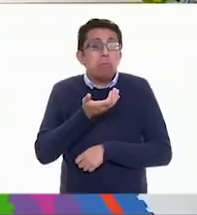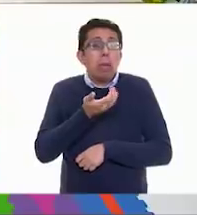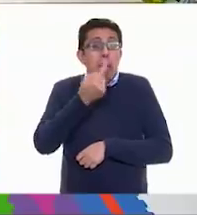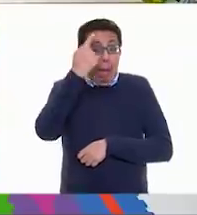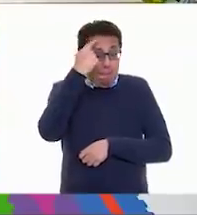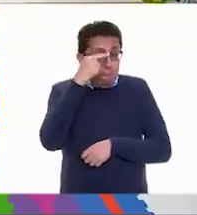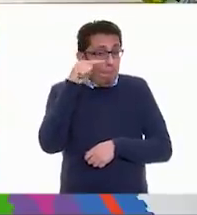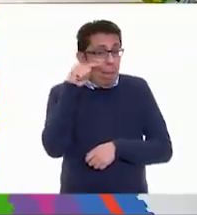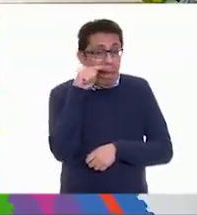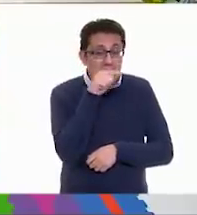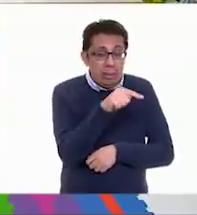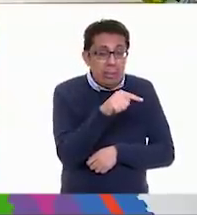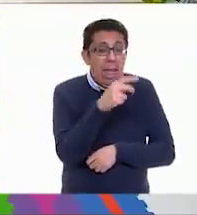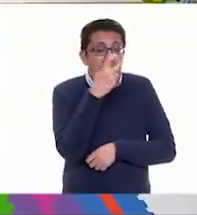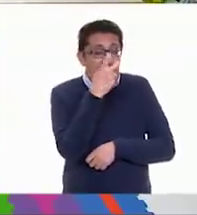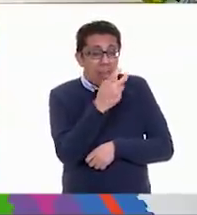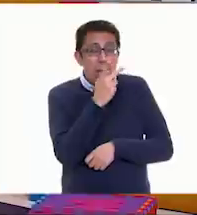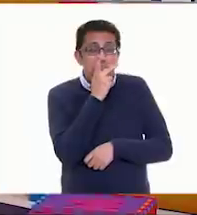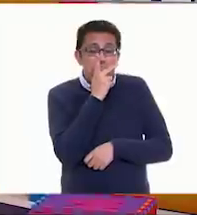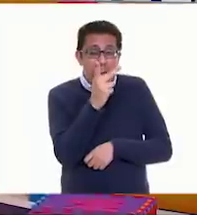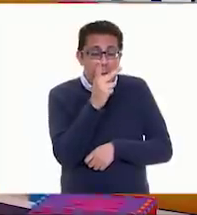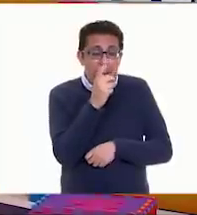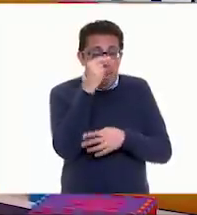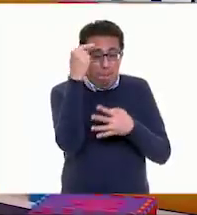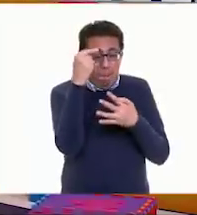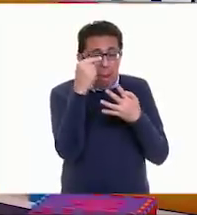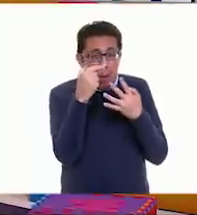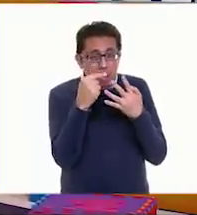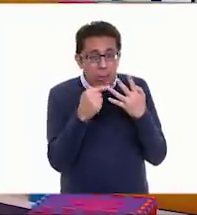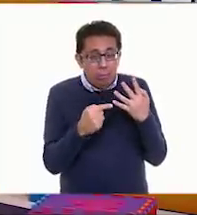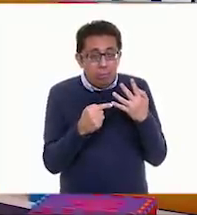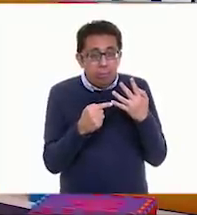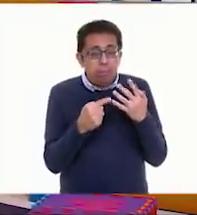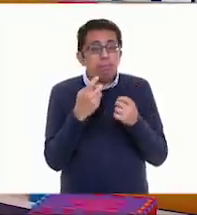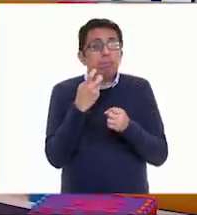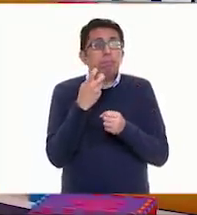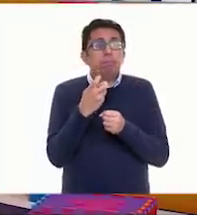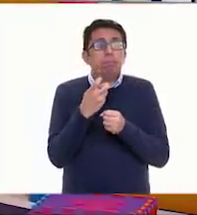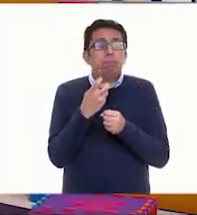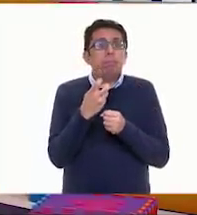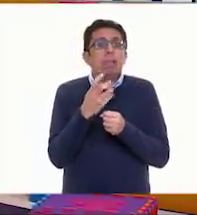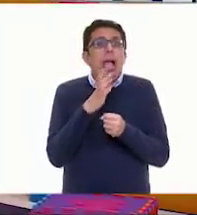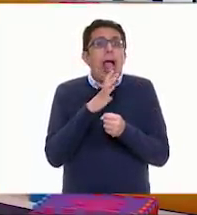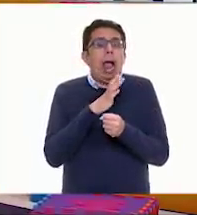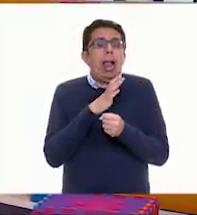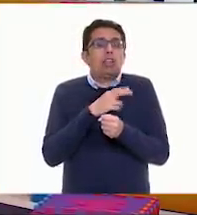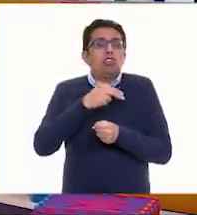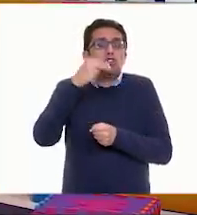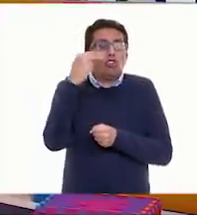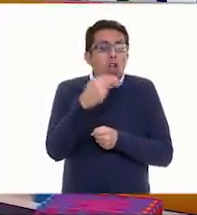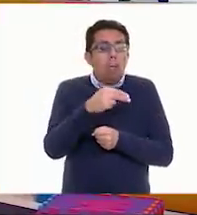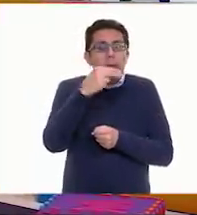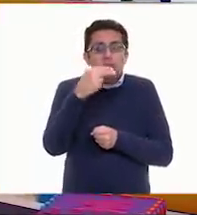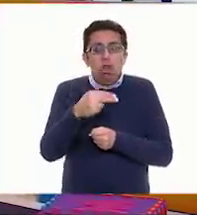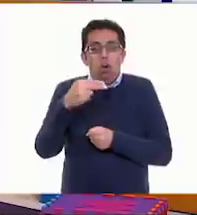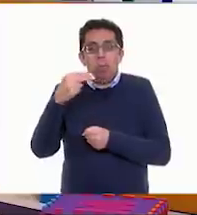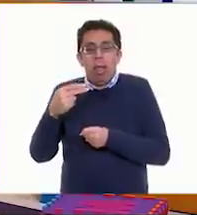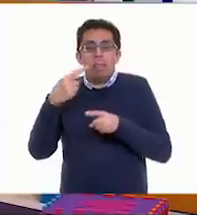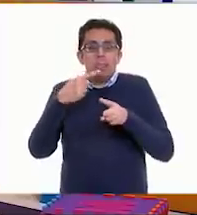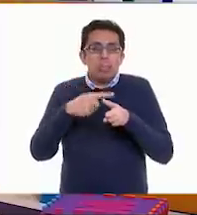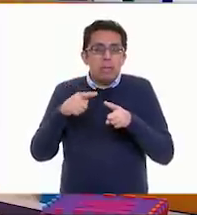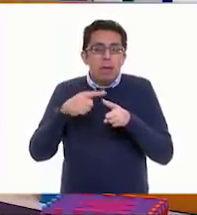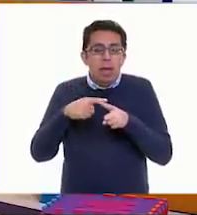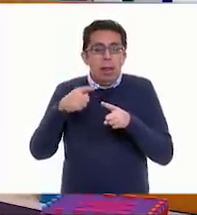a lo mejor esta parte o estas palabras, porque le dan diferentes nombres a animales,